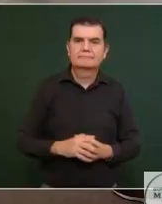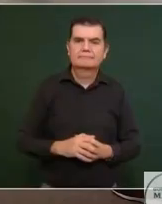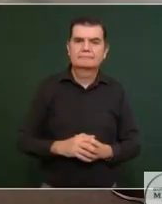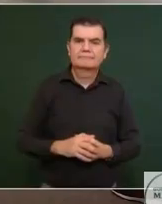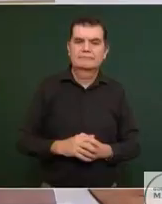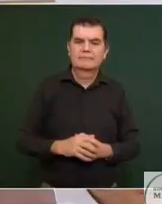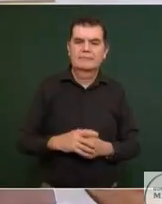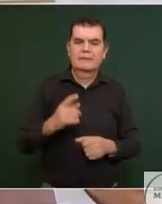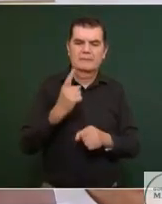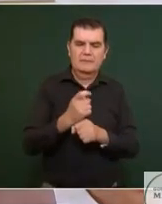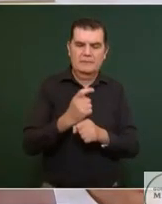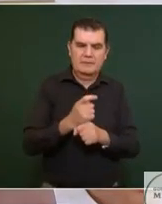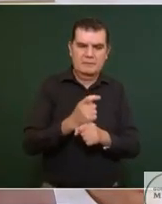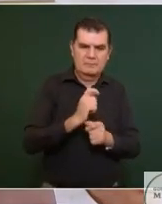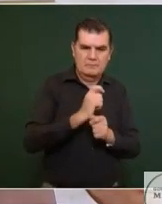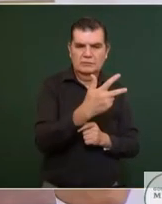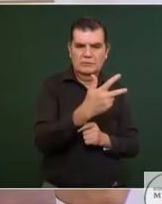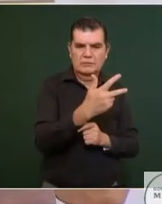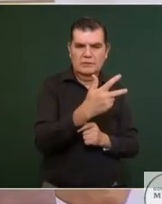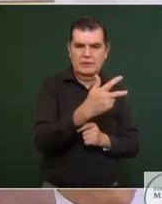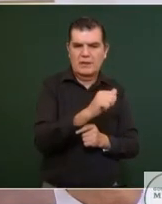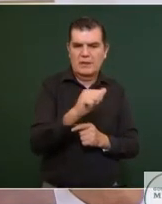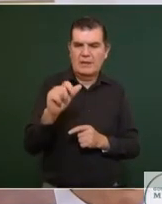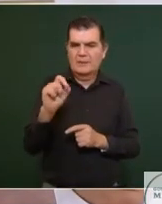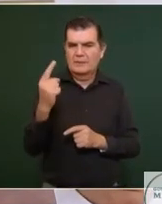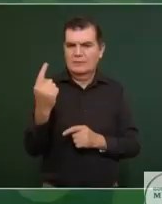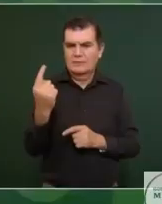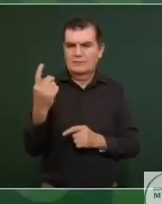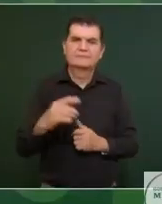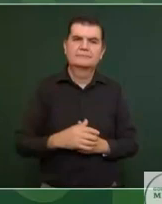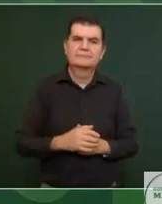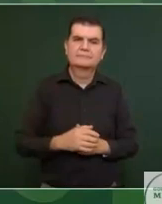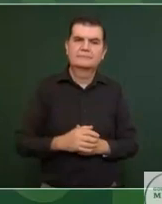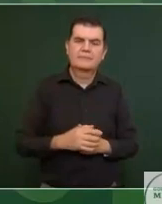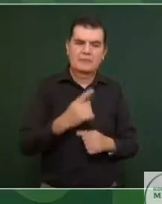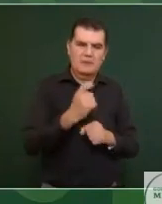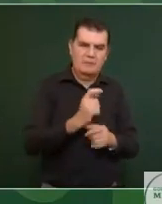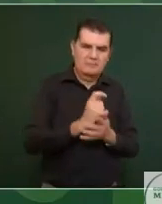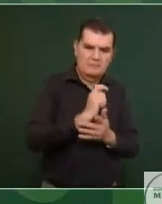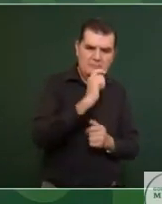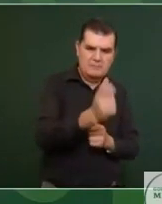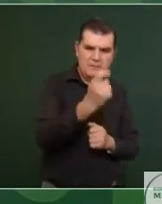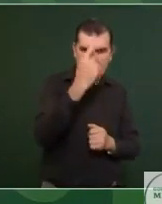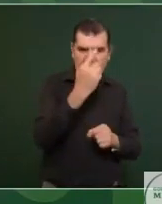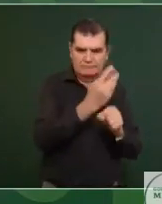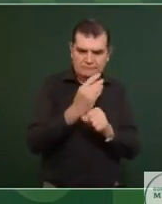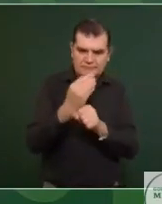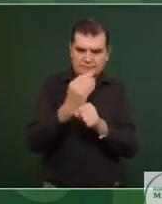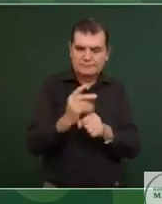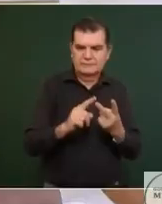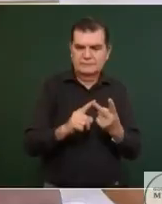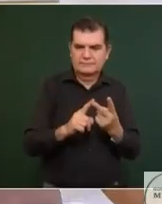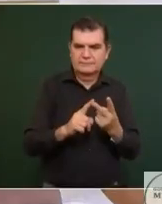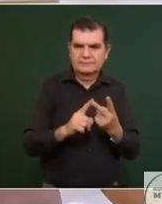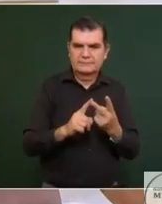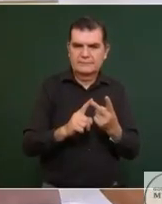La primera exhibición del 8 al 21 de diciembre, primer pago ya para la reconstrucción y el segundo